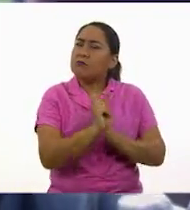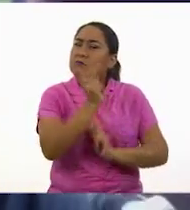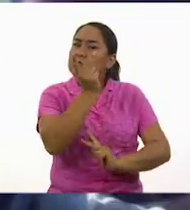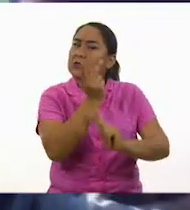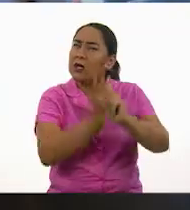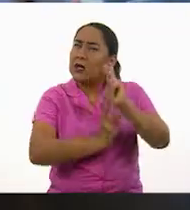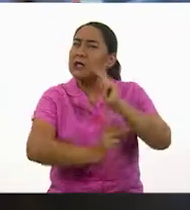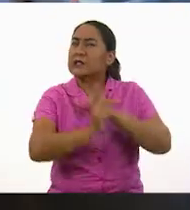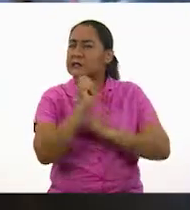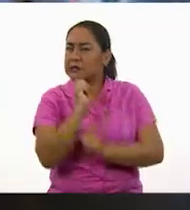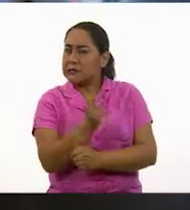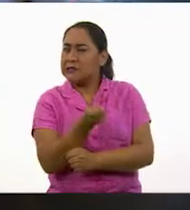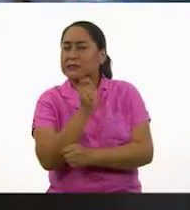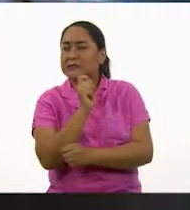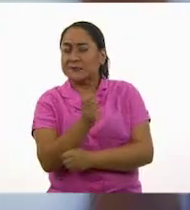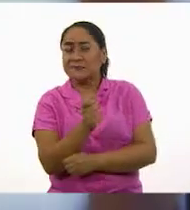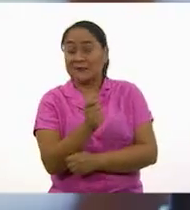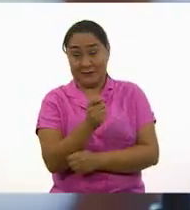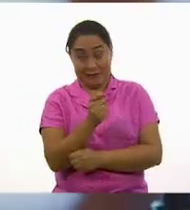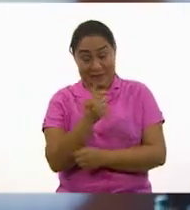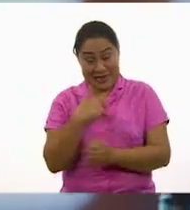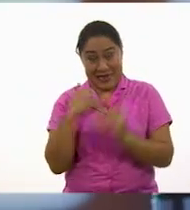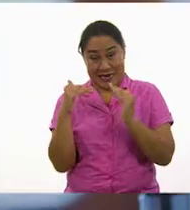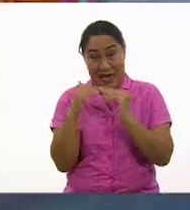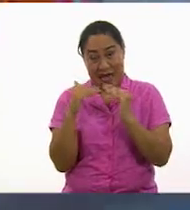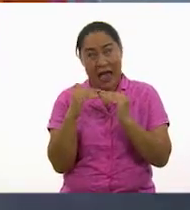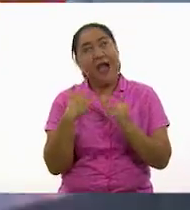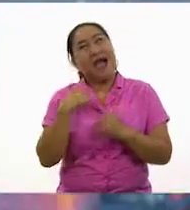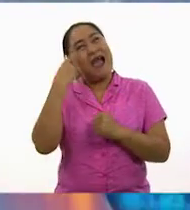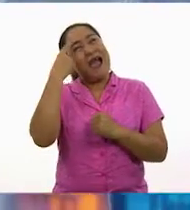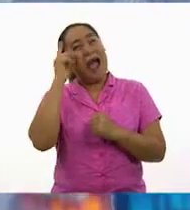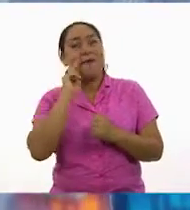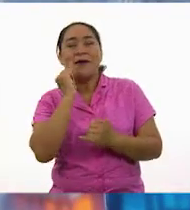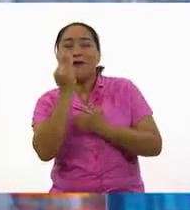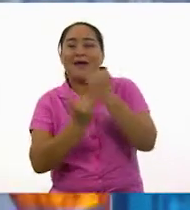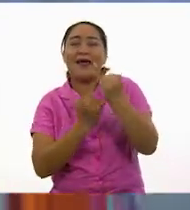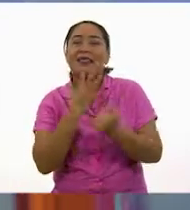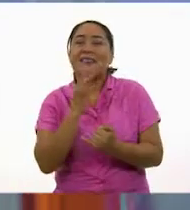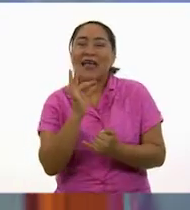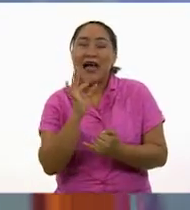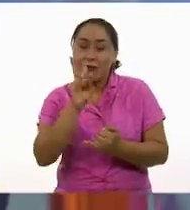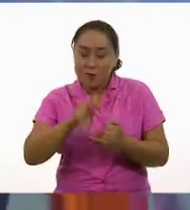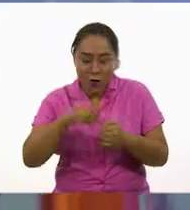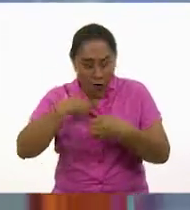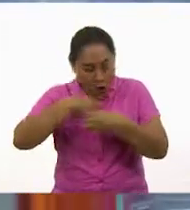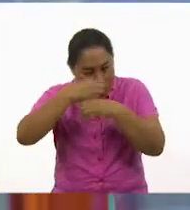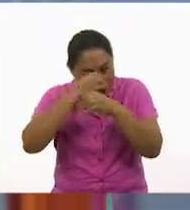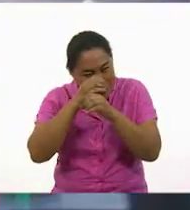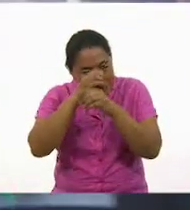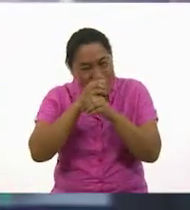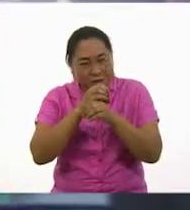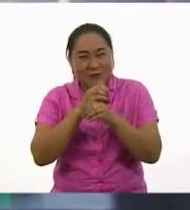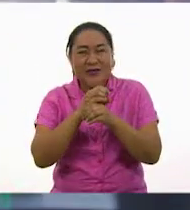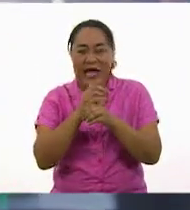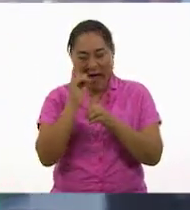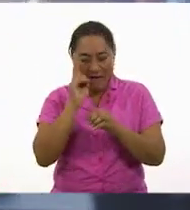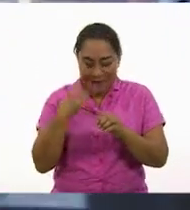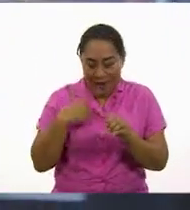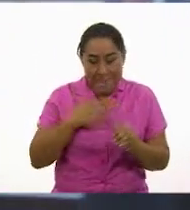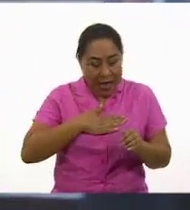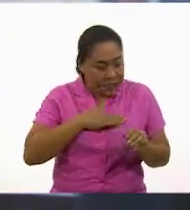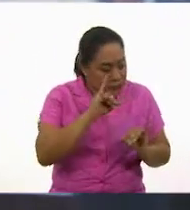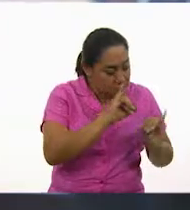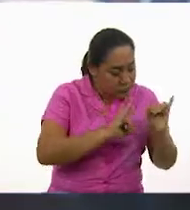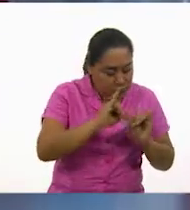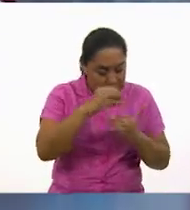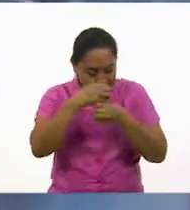pudiera crecer. En mi casa, todo empezó con un juego, con mi pequeño microscopio. A veces mezclando cosas en el baño